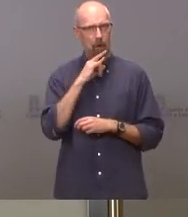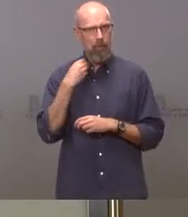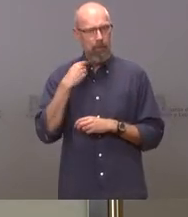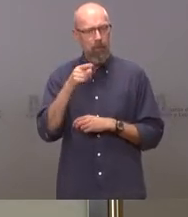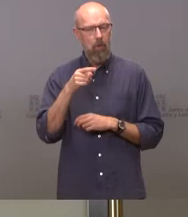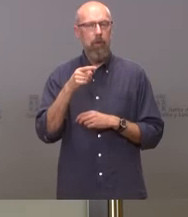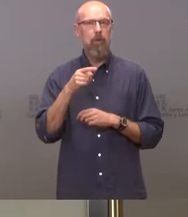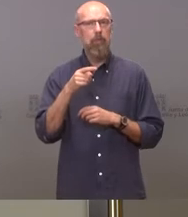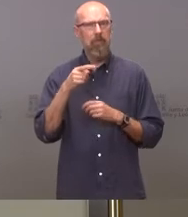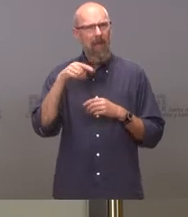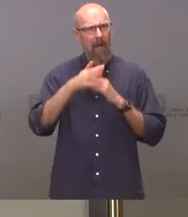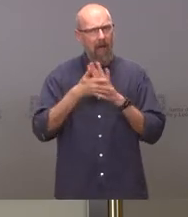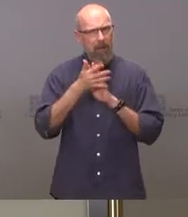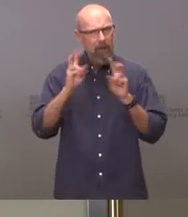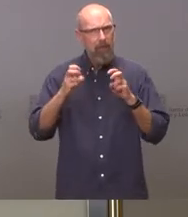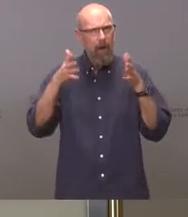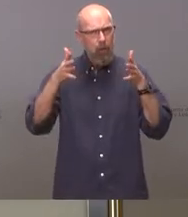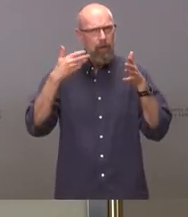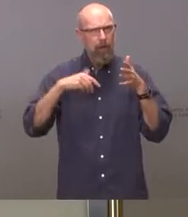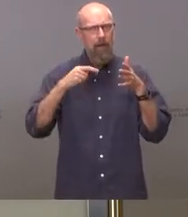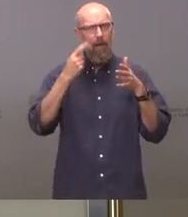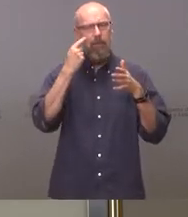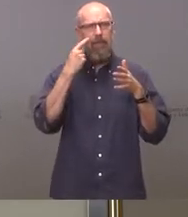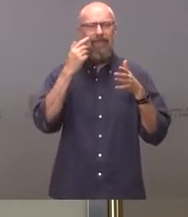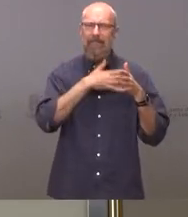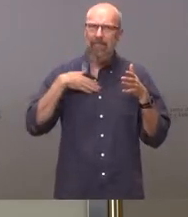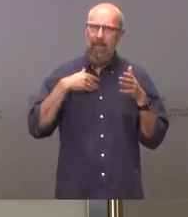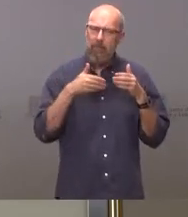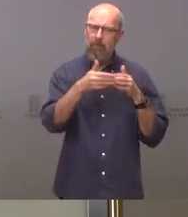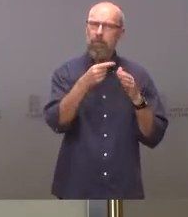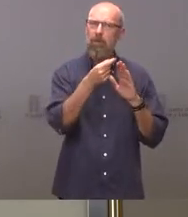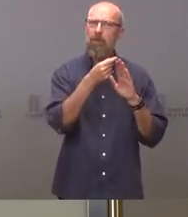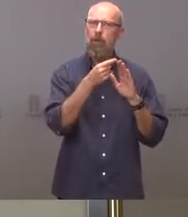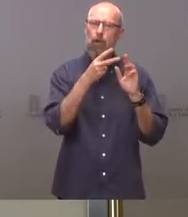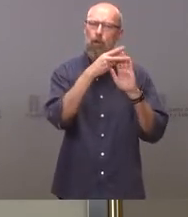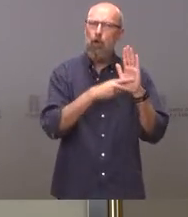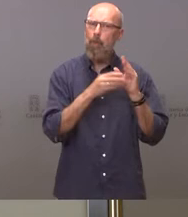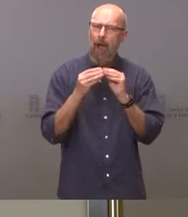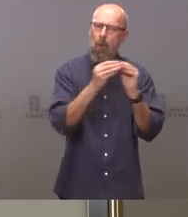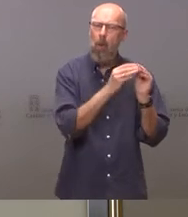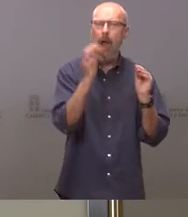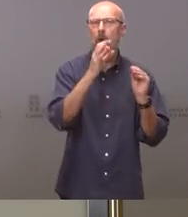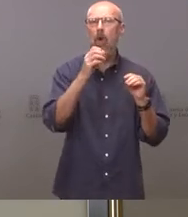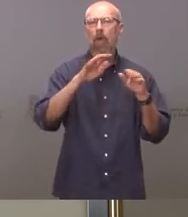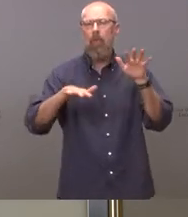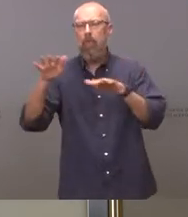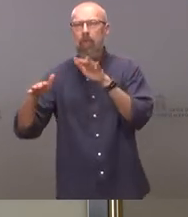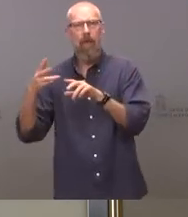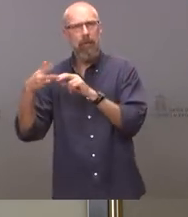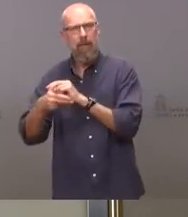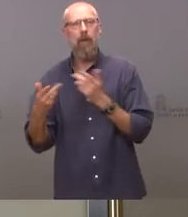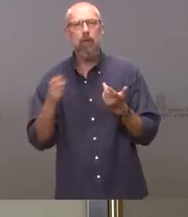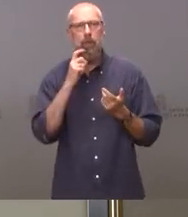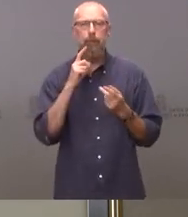consejo si se plantean que haya una medida uniforme y no que quede a manos del corrector de turno luego quería preguntar también si saben algo de